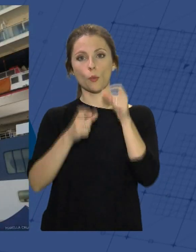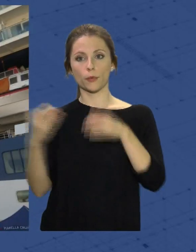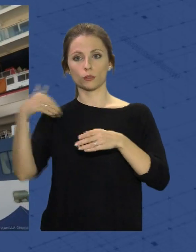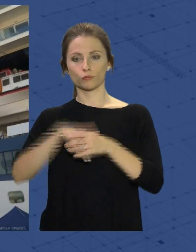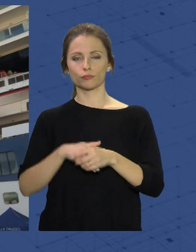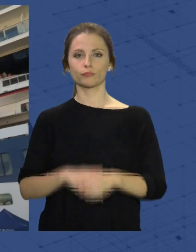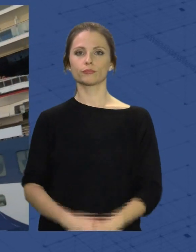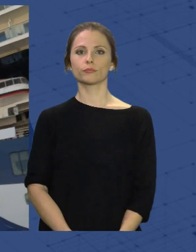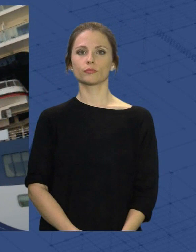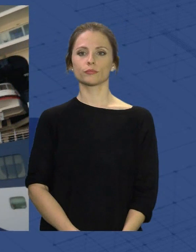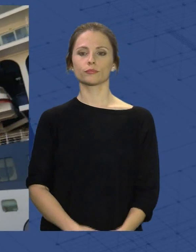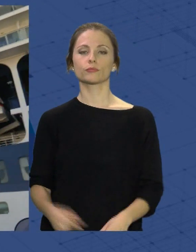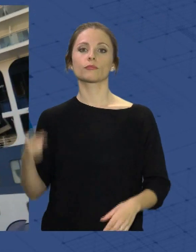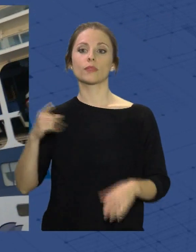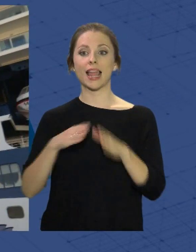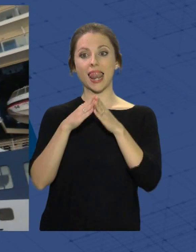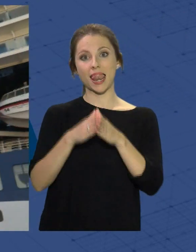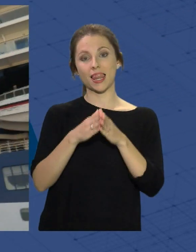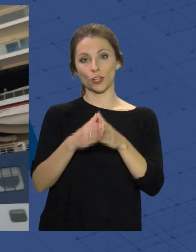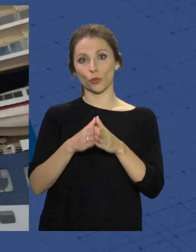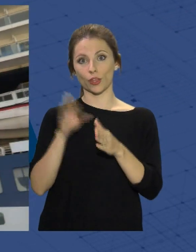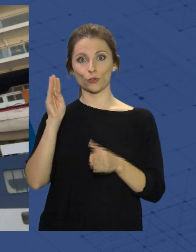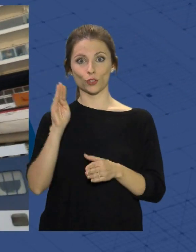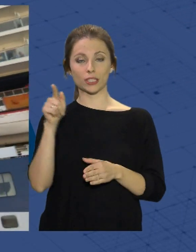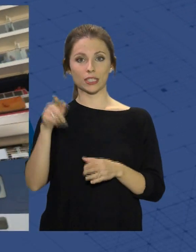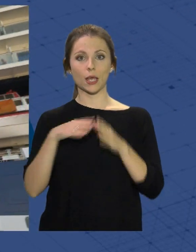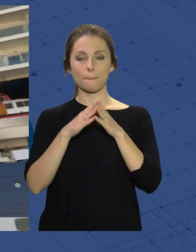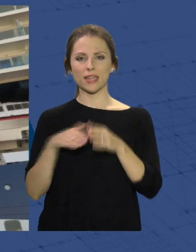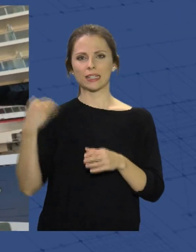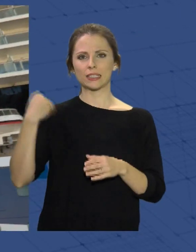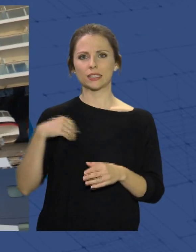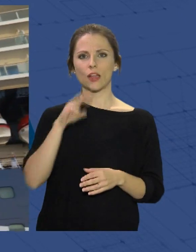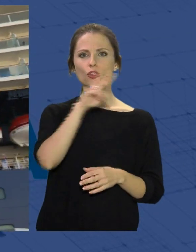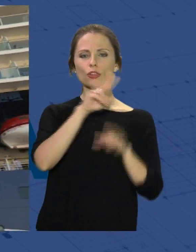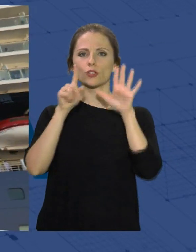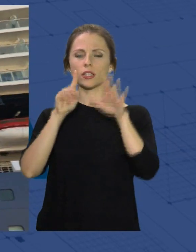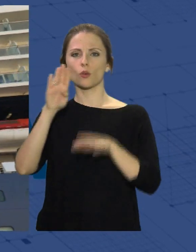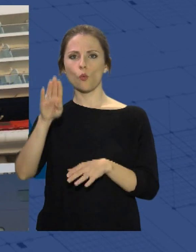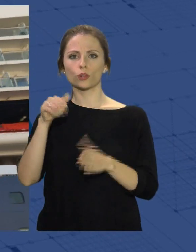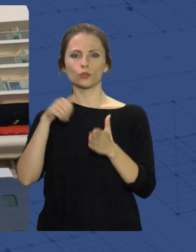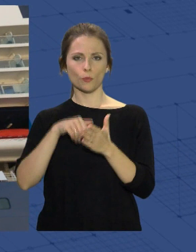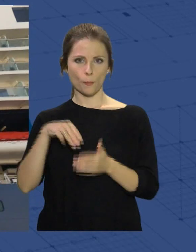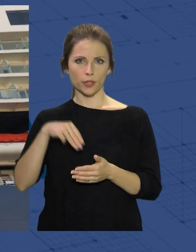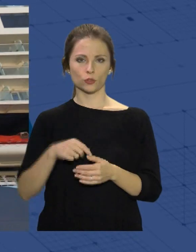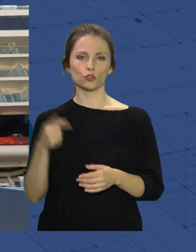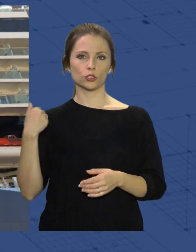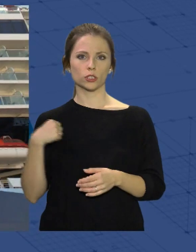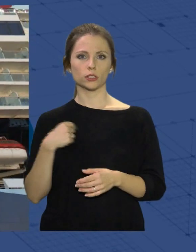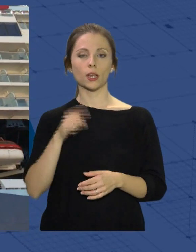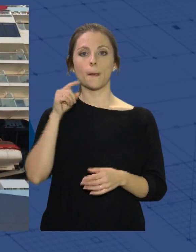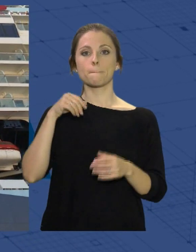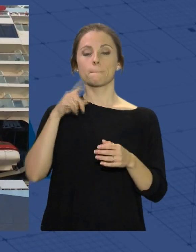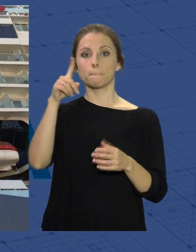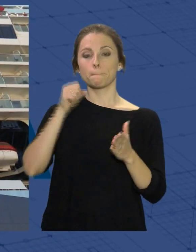El Mar en las Explorers viaja con bandera de Malta, a pesar de ser británico, y tiene 264 metros de eslora. Cuenta con más de 1.700